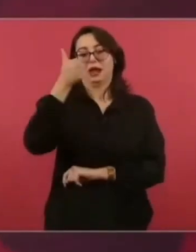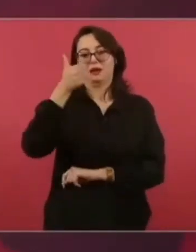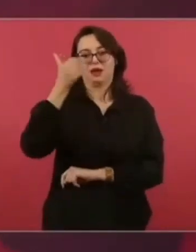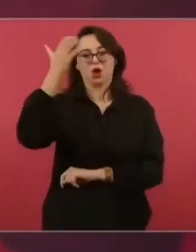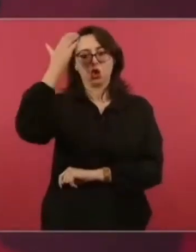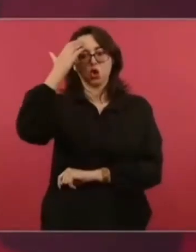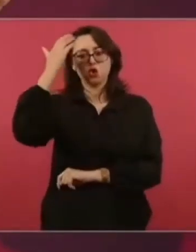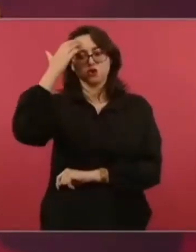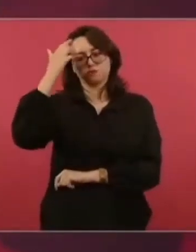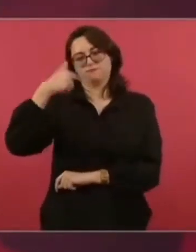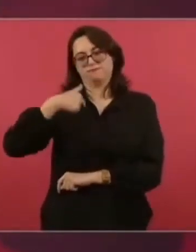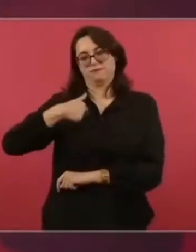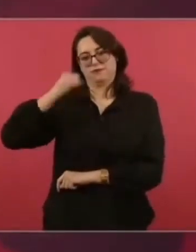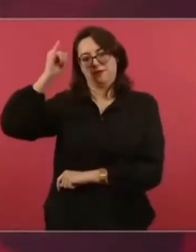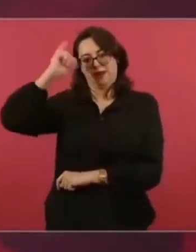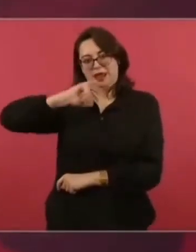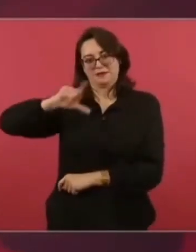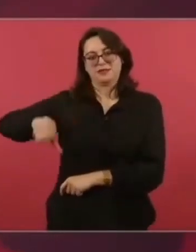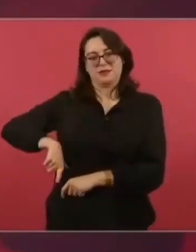Imagínense.